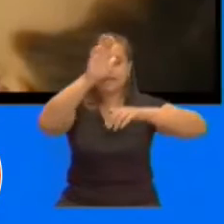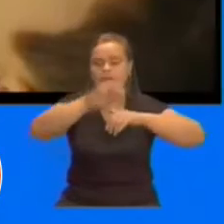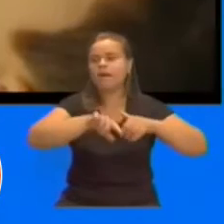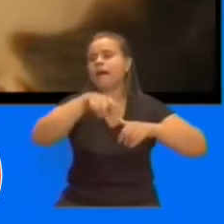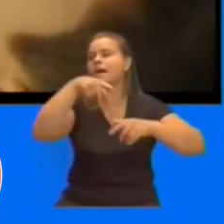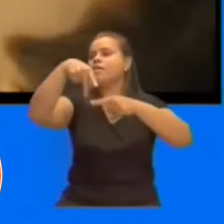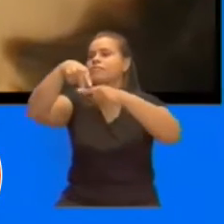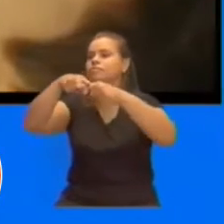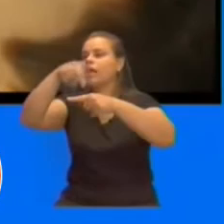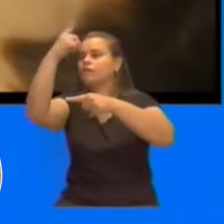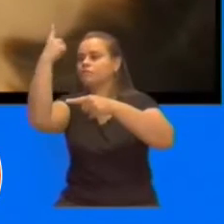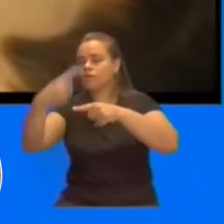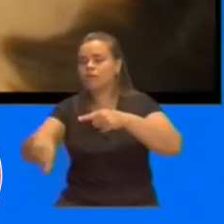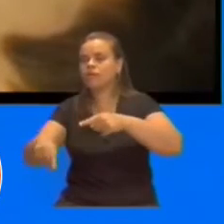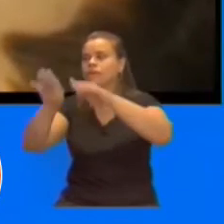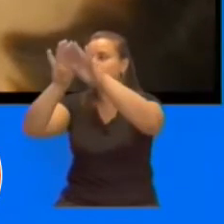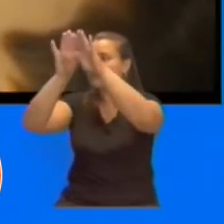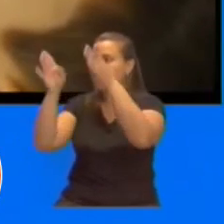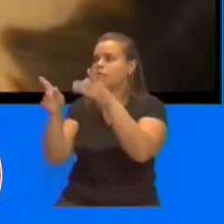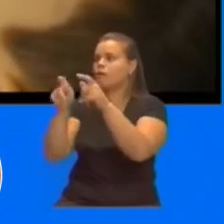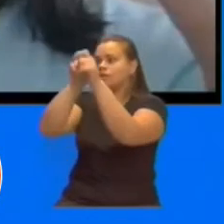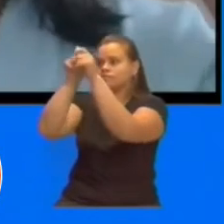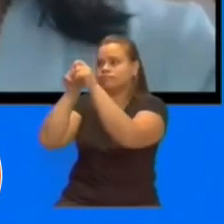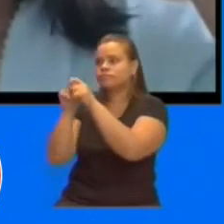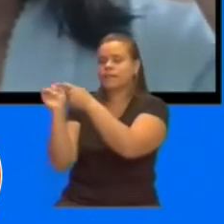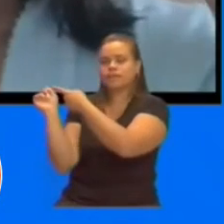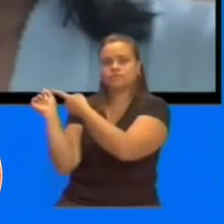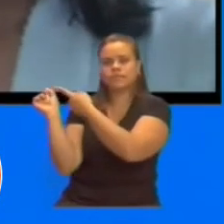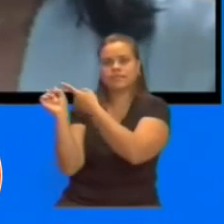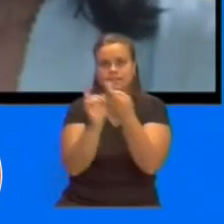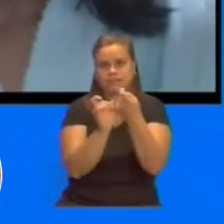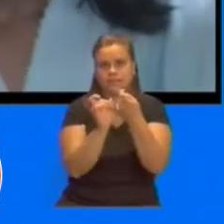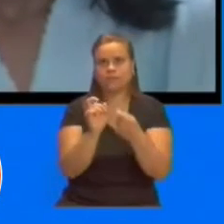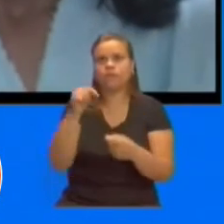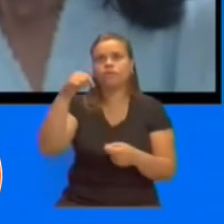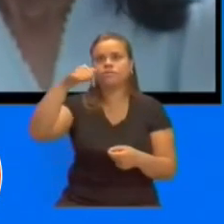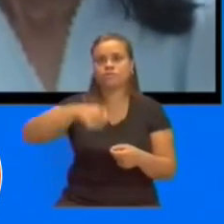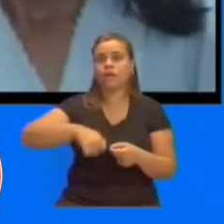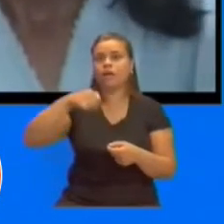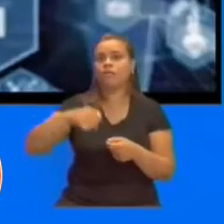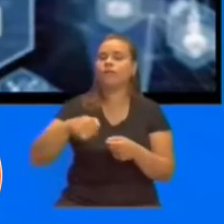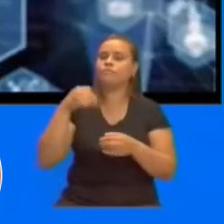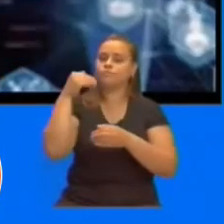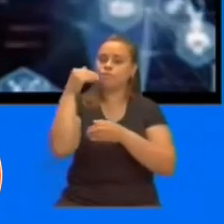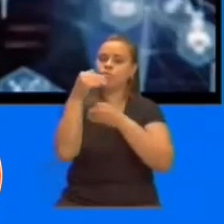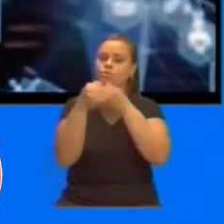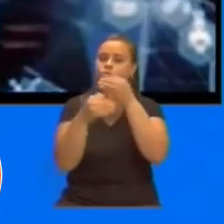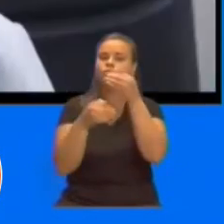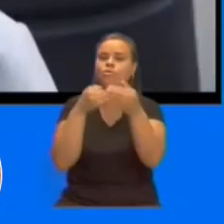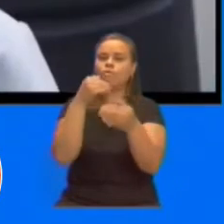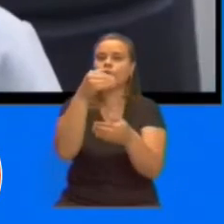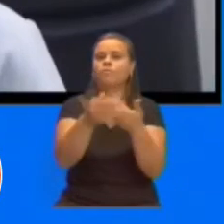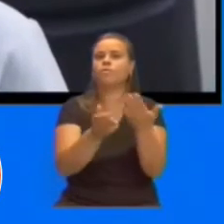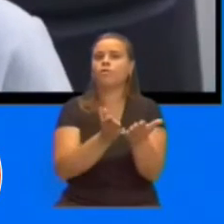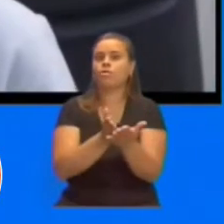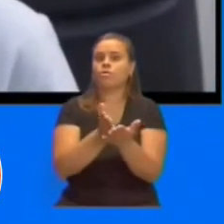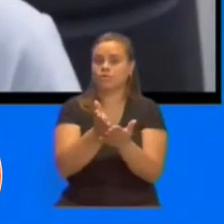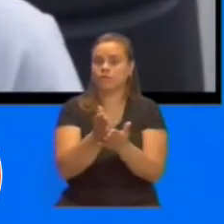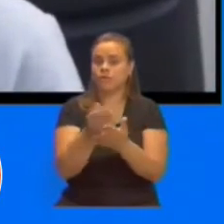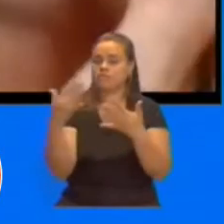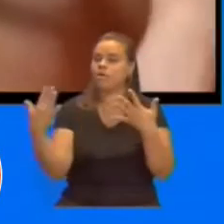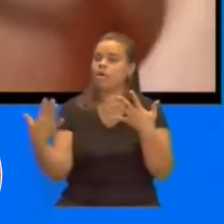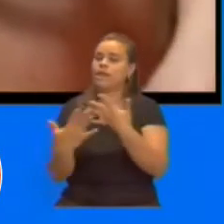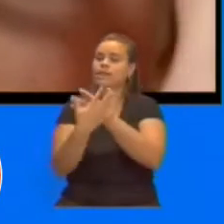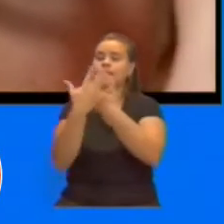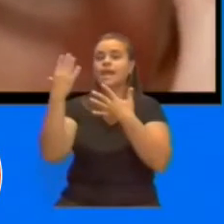en materia de infraestructura sanitaria e instalaciones. Bueno, todo eso lo estamos llevando adelante. Por eso, el día sábado, nosotros articulamos